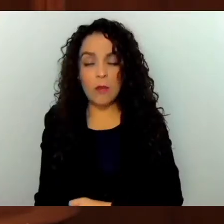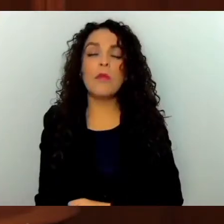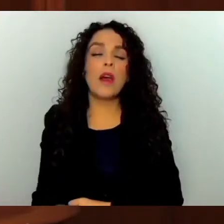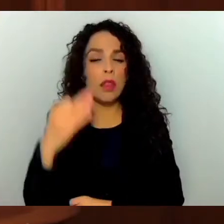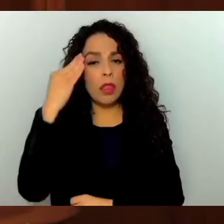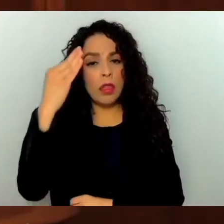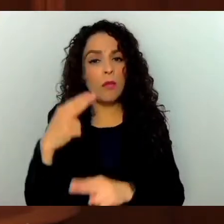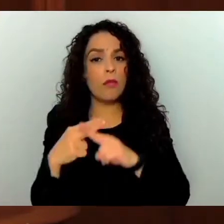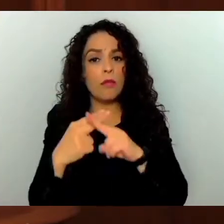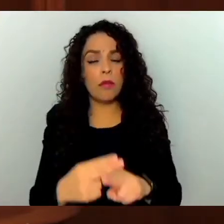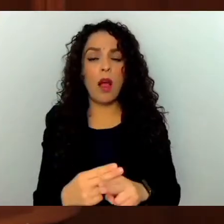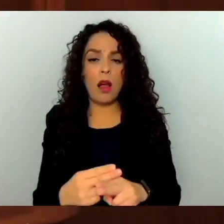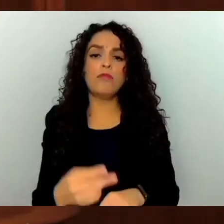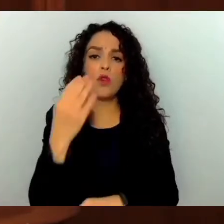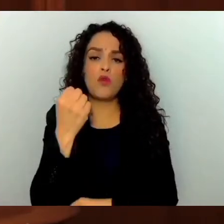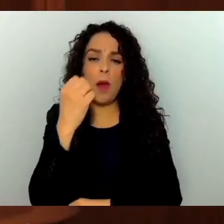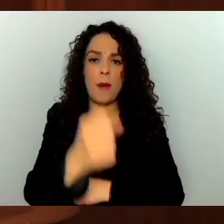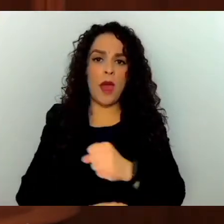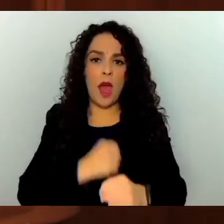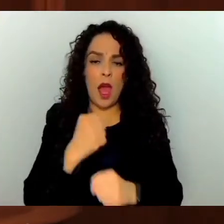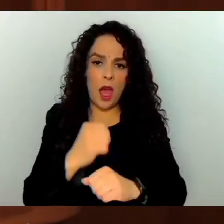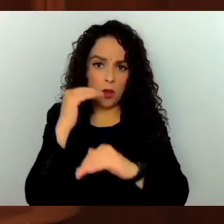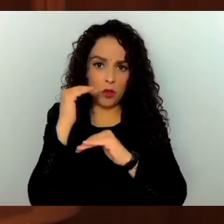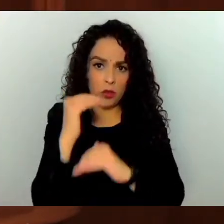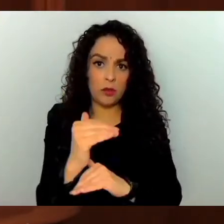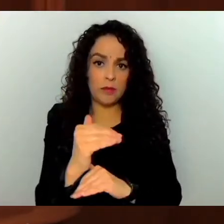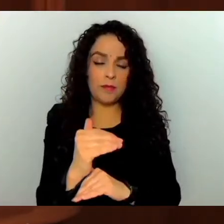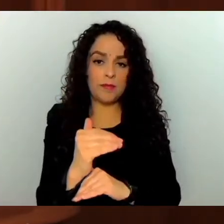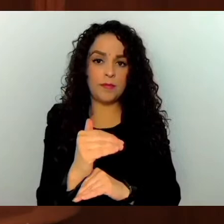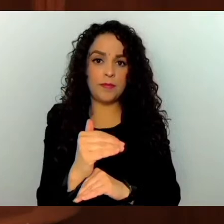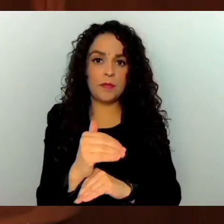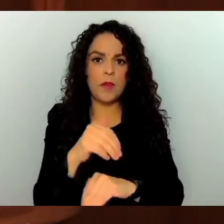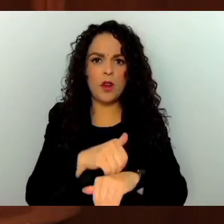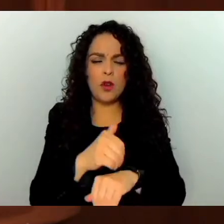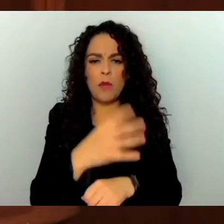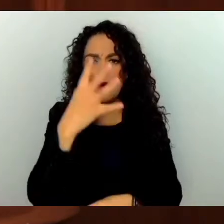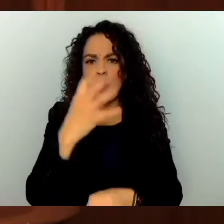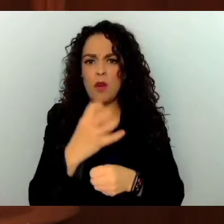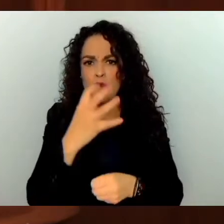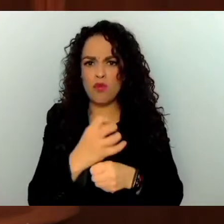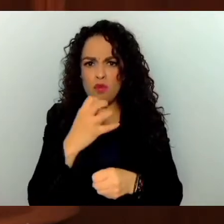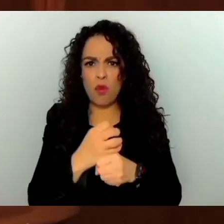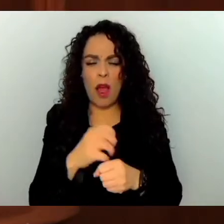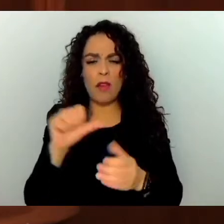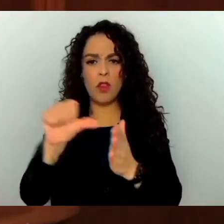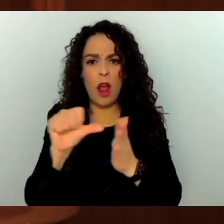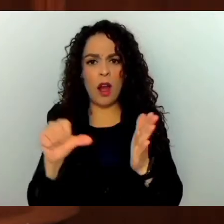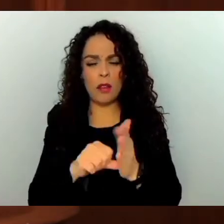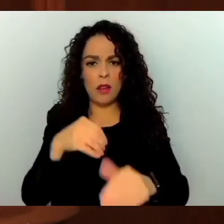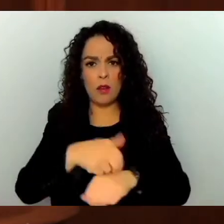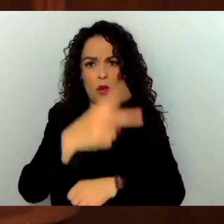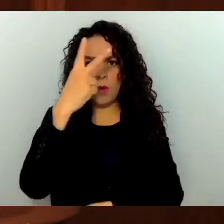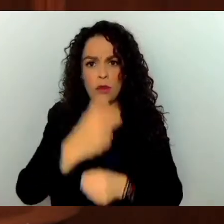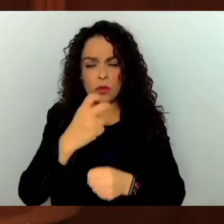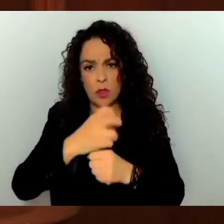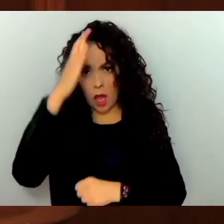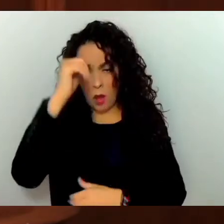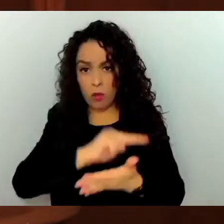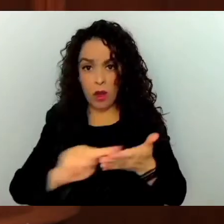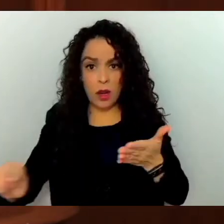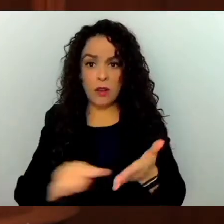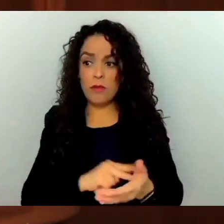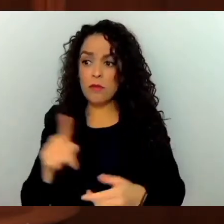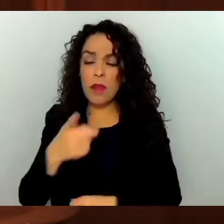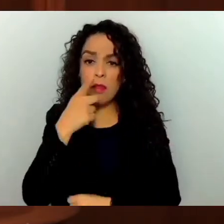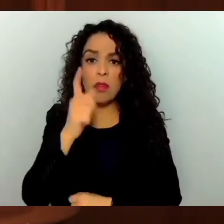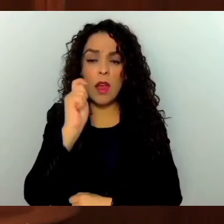En términos del numeral cuarto, el proceso previsto en el artículo segundo del acuerdo por el que se establece el